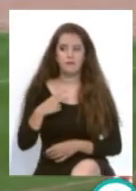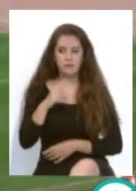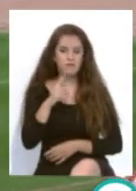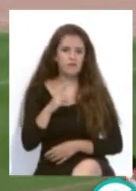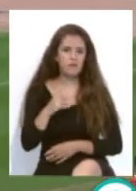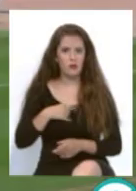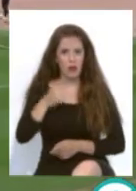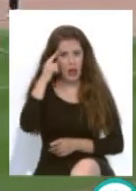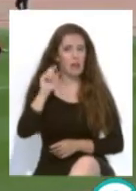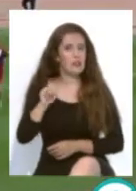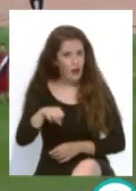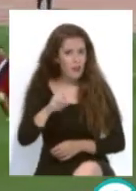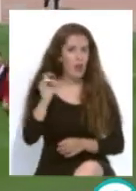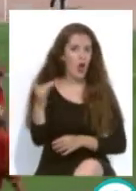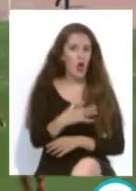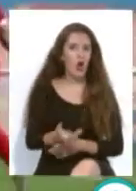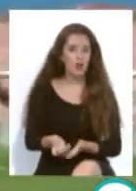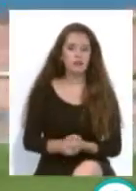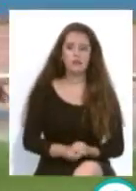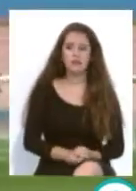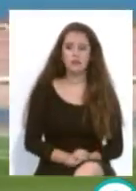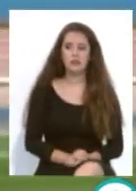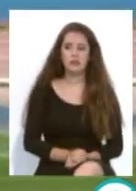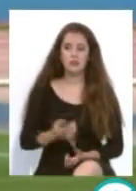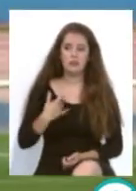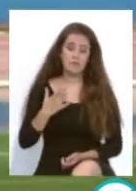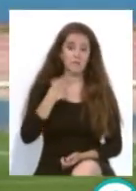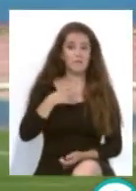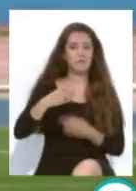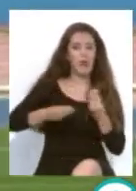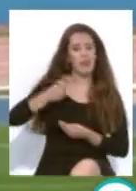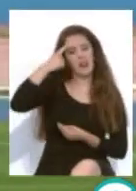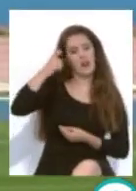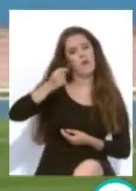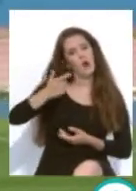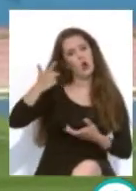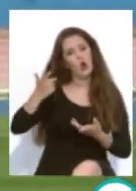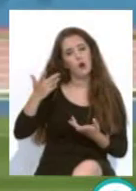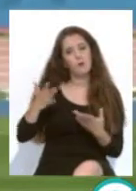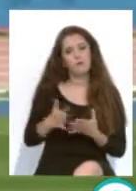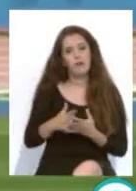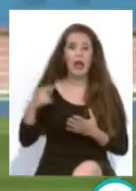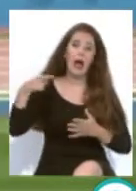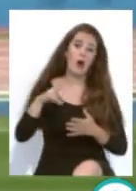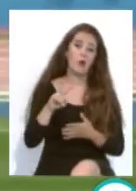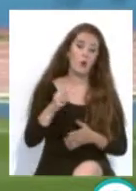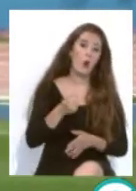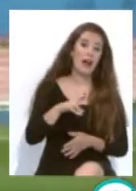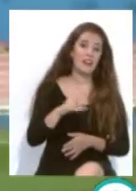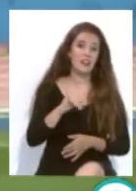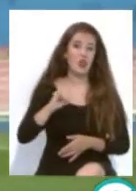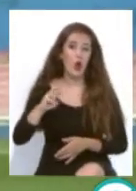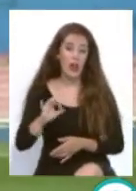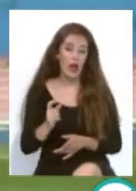cabeza marcando el gol, con lo cual me hace acordar en cierta manera, salvando la diferencia un poco, a Guardiola, al